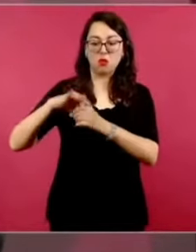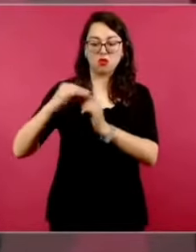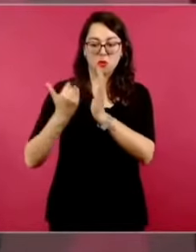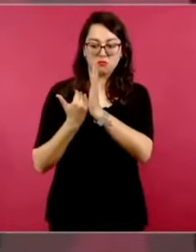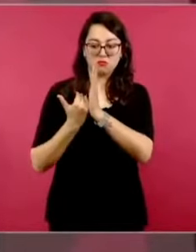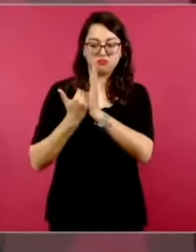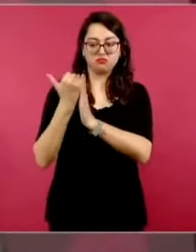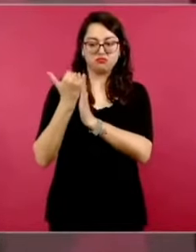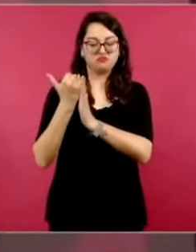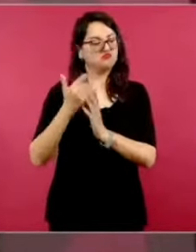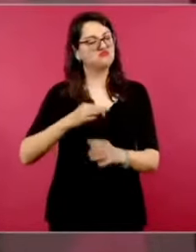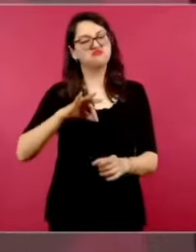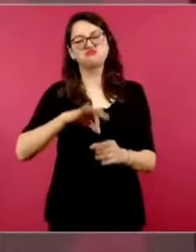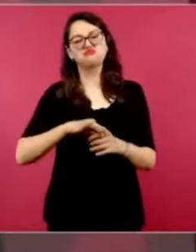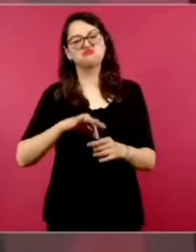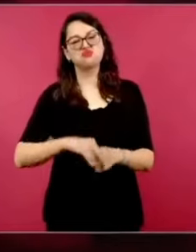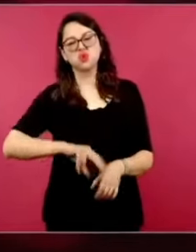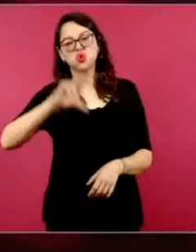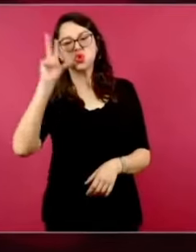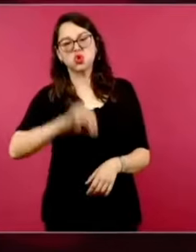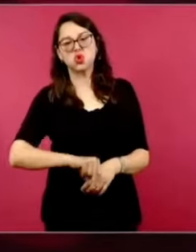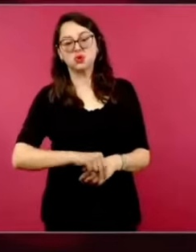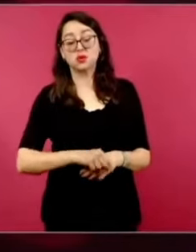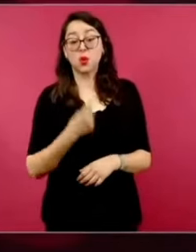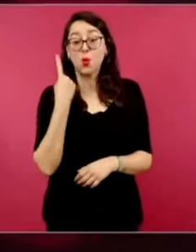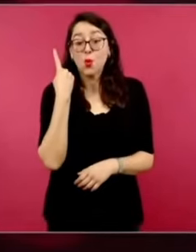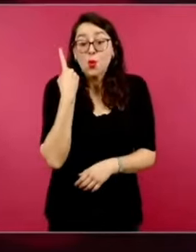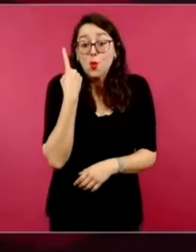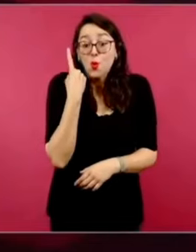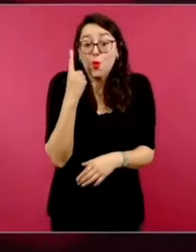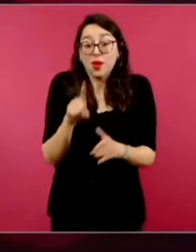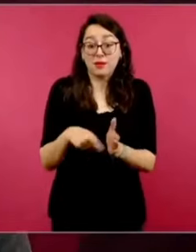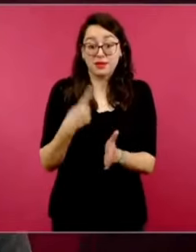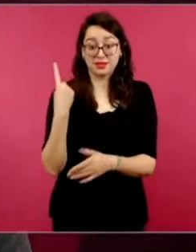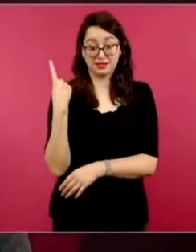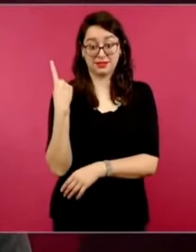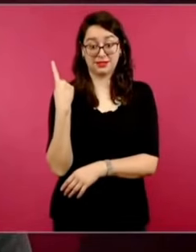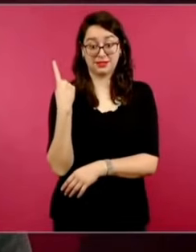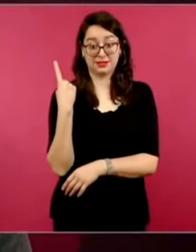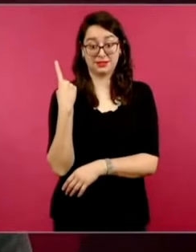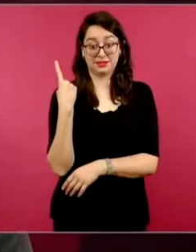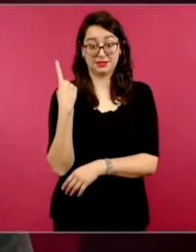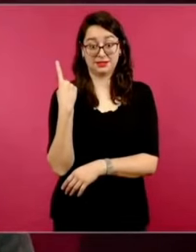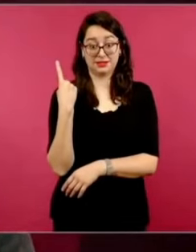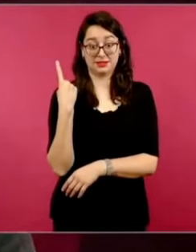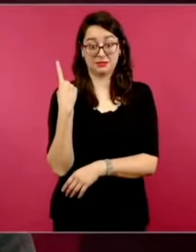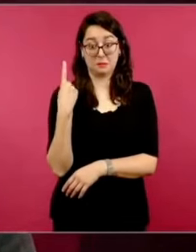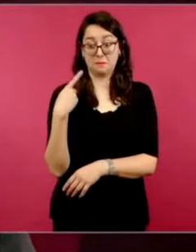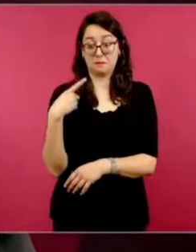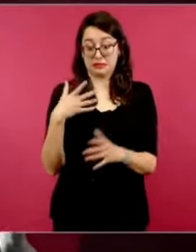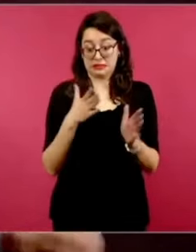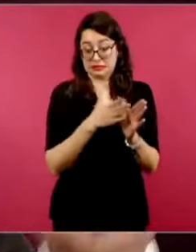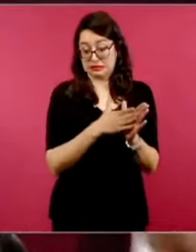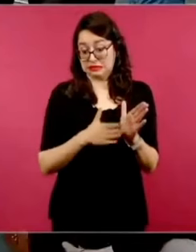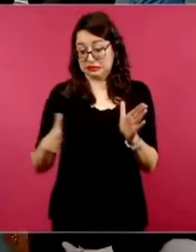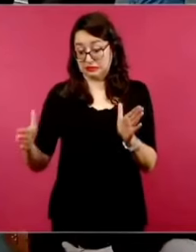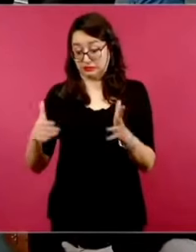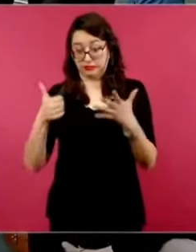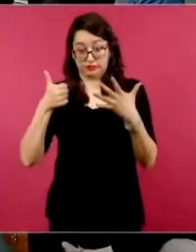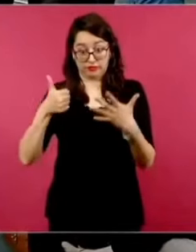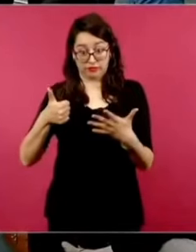a favor del aumento al salario mínimo, y esa vez,